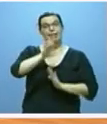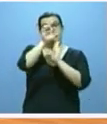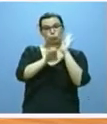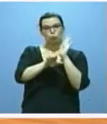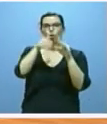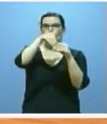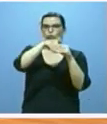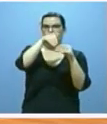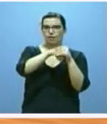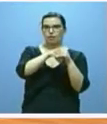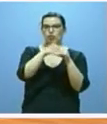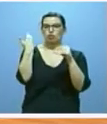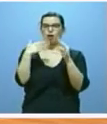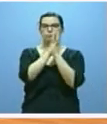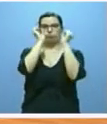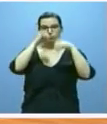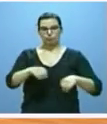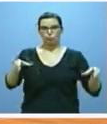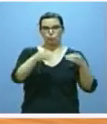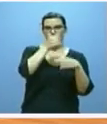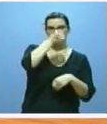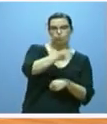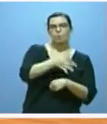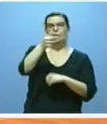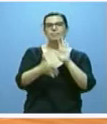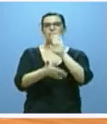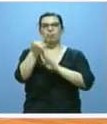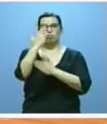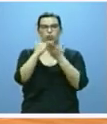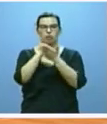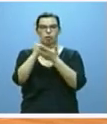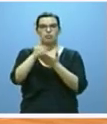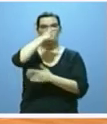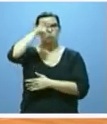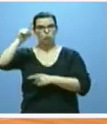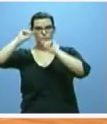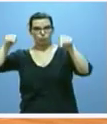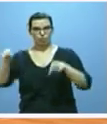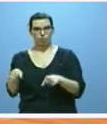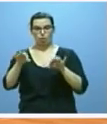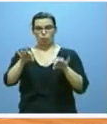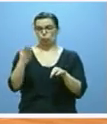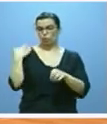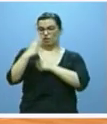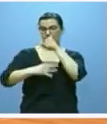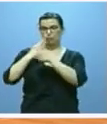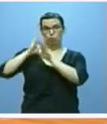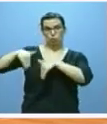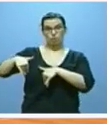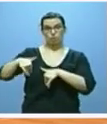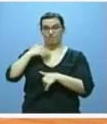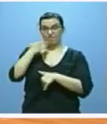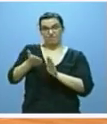consensuado con el Partido Socialista y con la Federación Regional de Municipios y Provincias al finalizar la pasada legislatura.